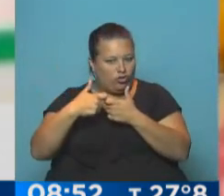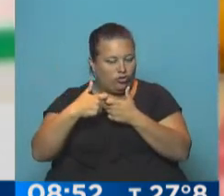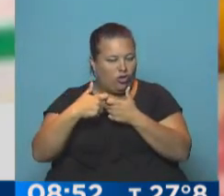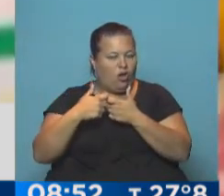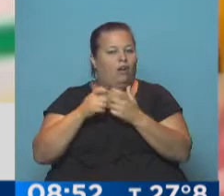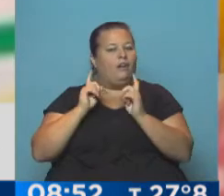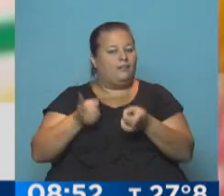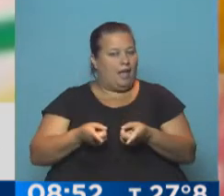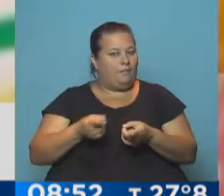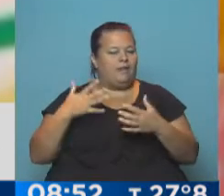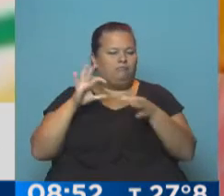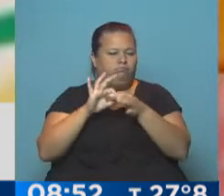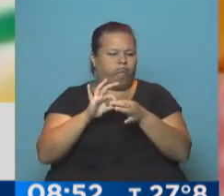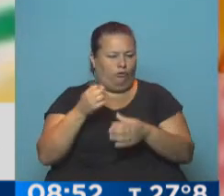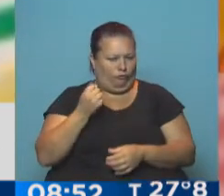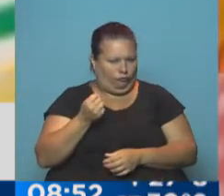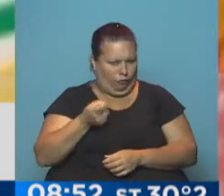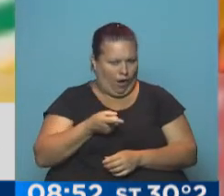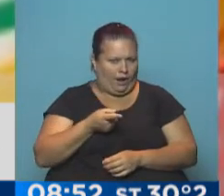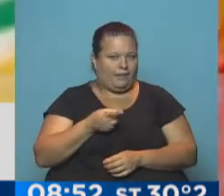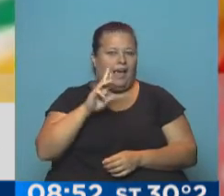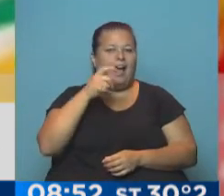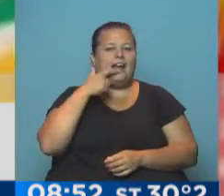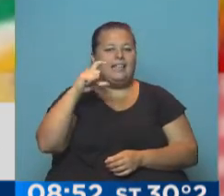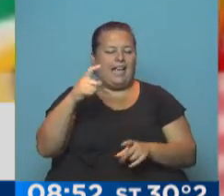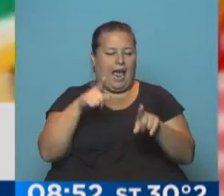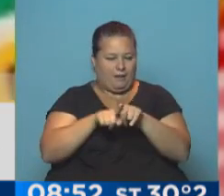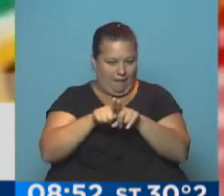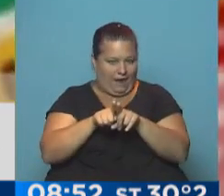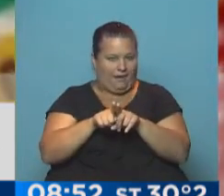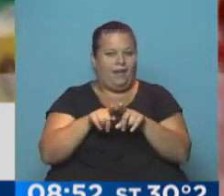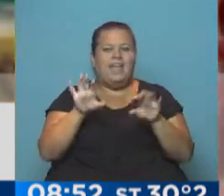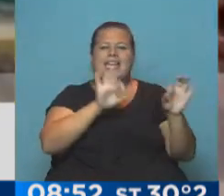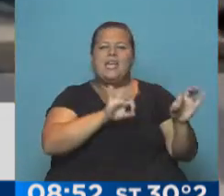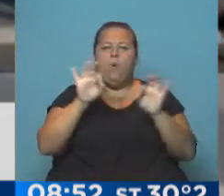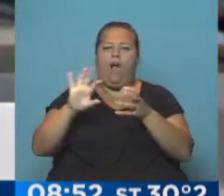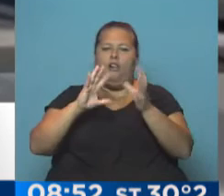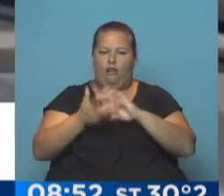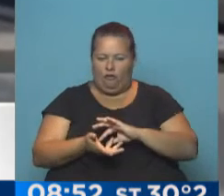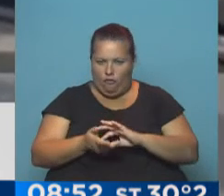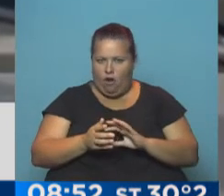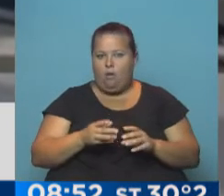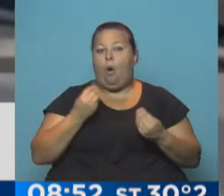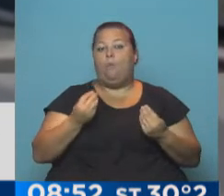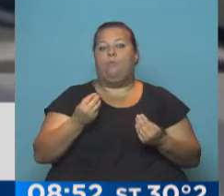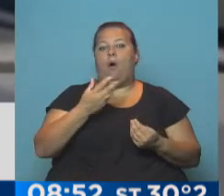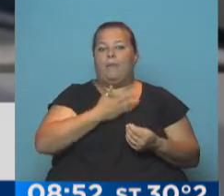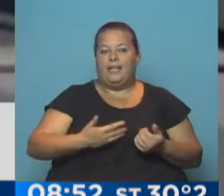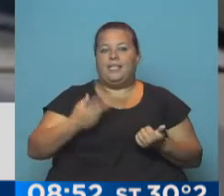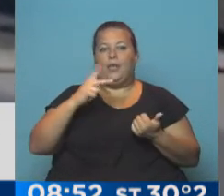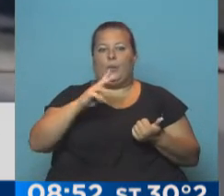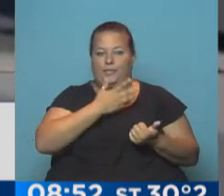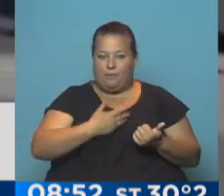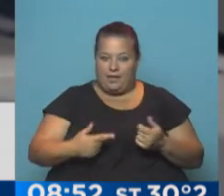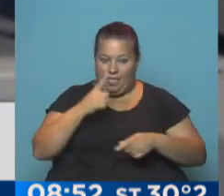tan íntimamente vinculadas a RACIC Hermanos, que ostentan idéntica conducción por la presidencia y la vicepresidencia